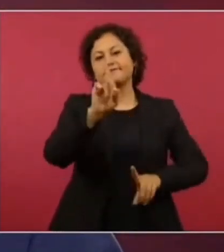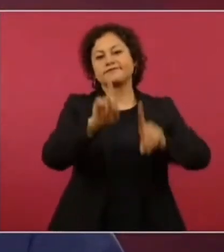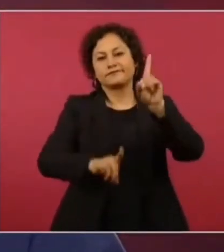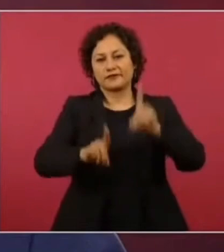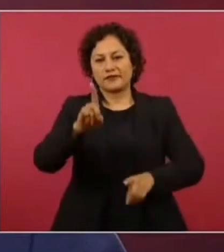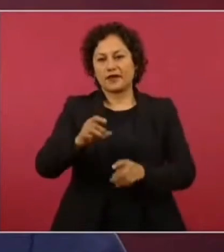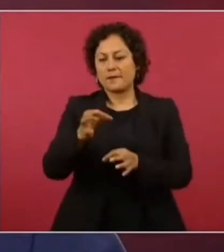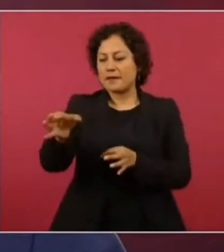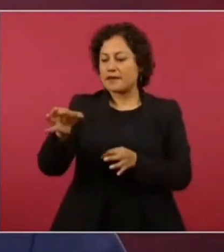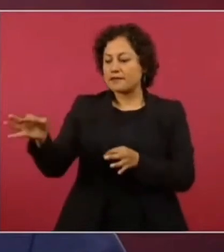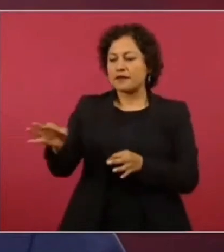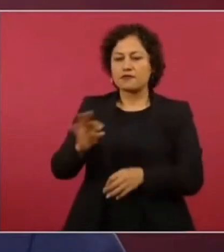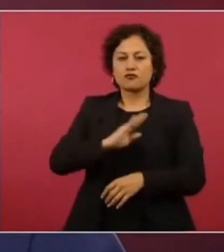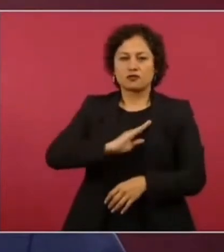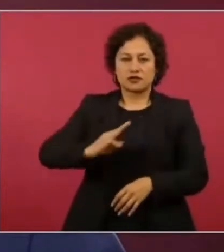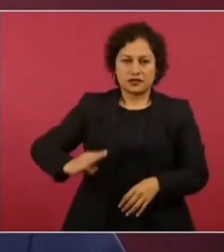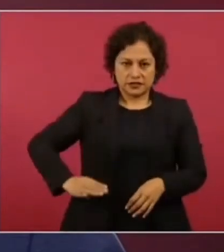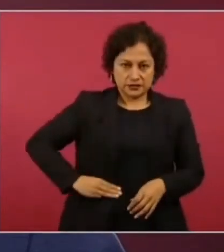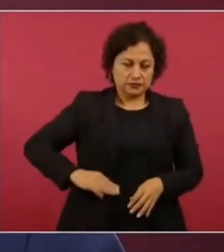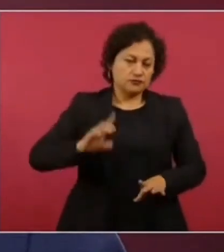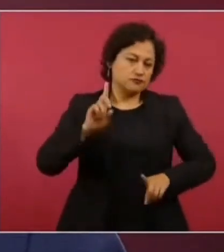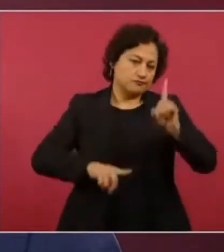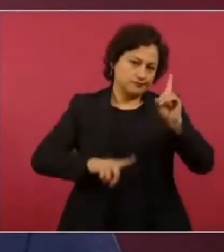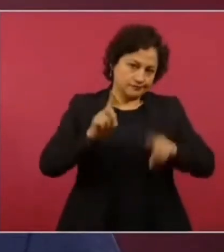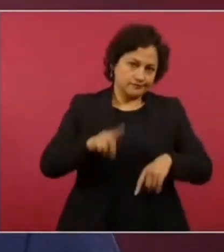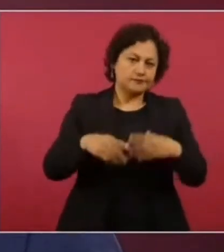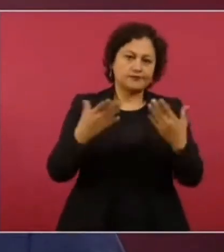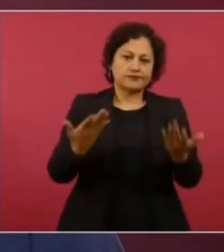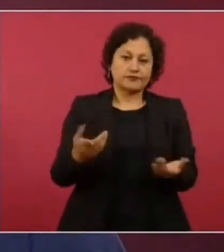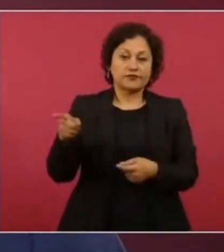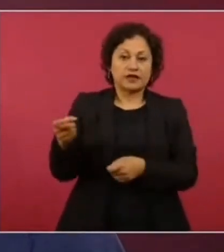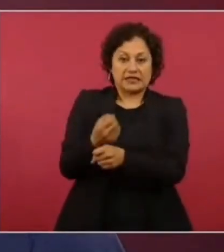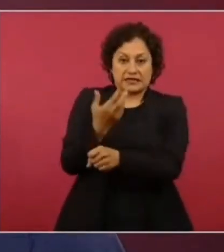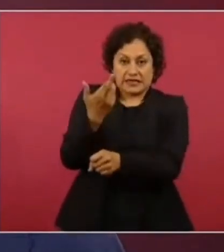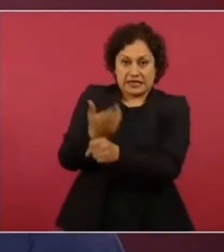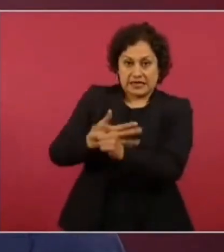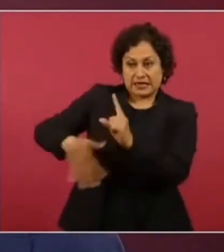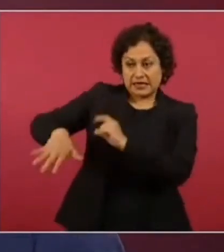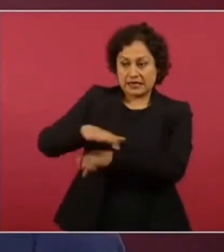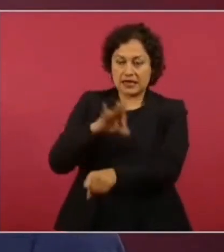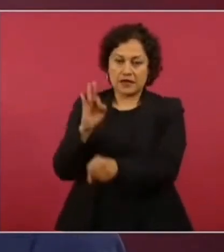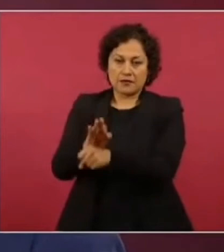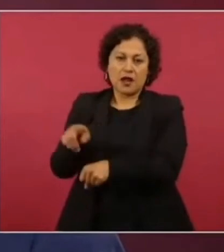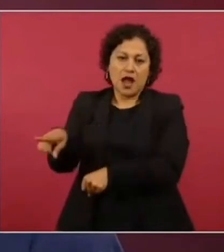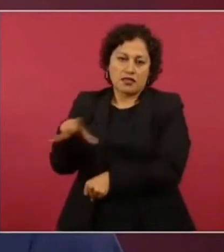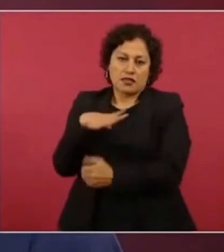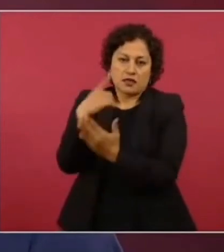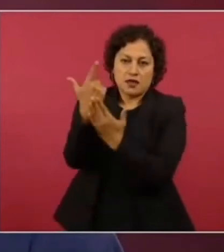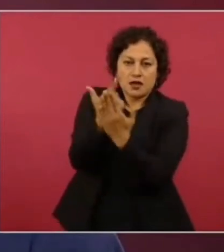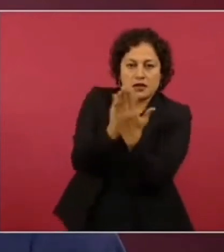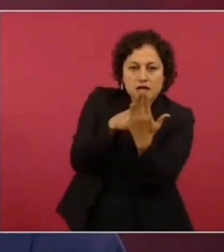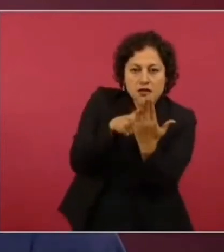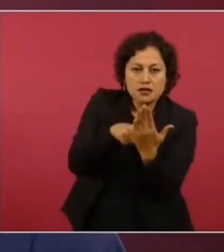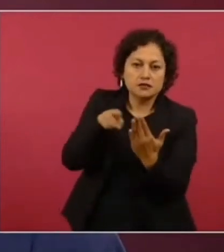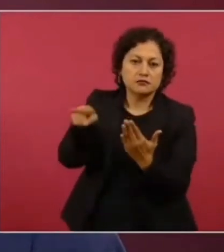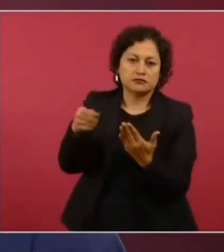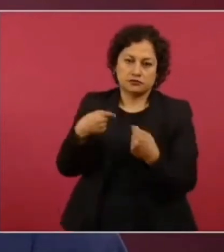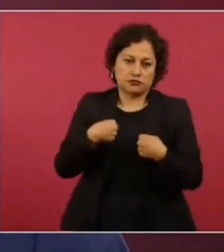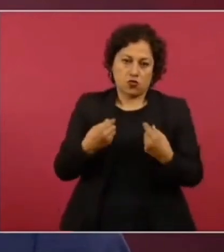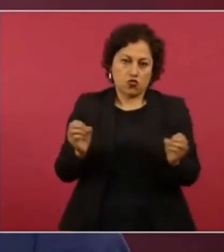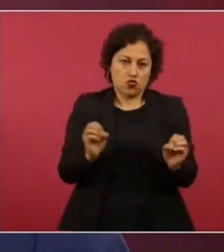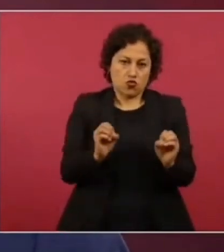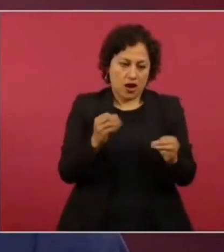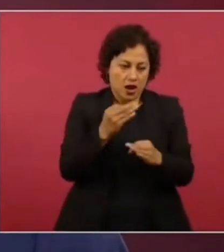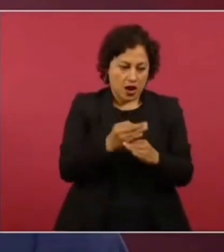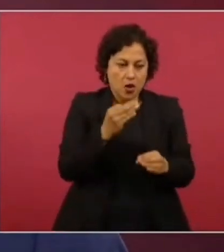condiciones son diferentes. Ahí la Secretaría de Medio Ambiente tiene, pues ahora sí que el diagnóstico granja por granja. En este momento no te puedo dar el número